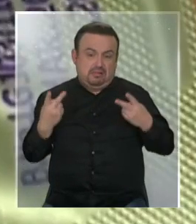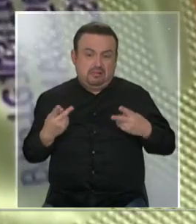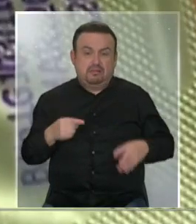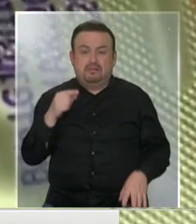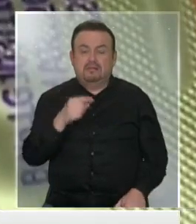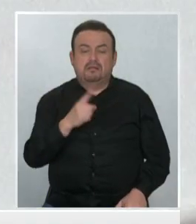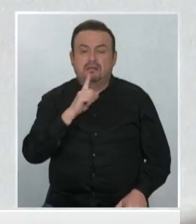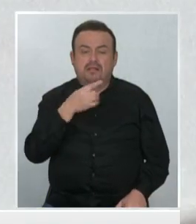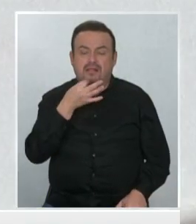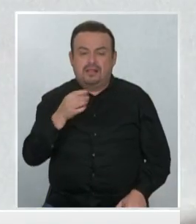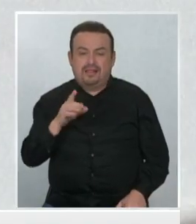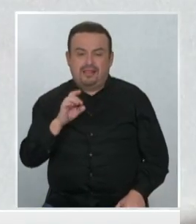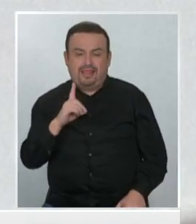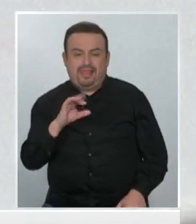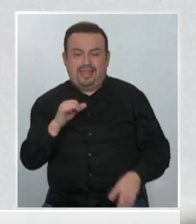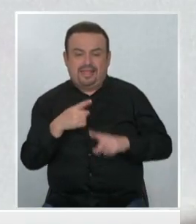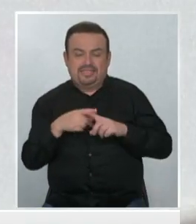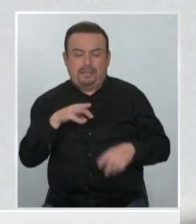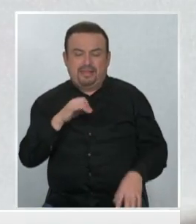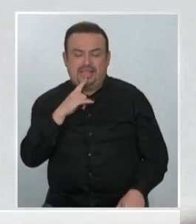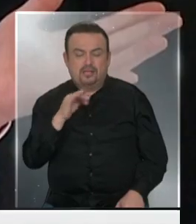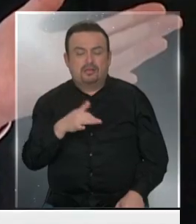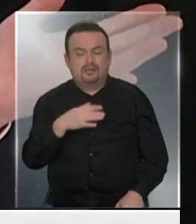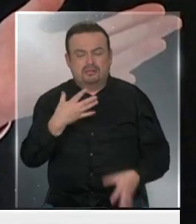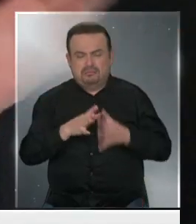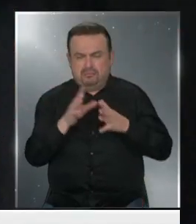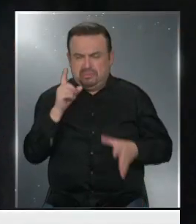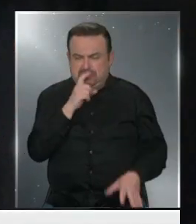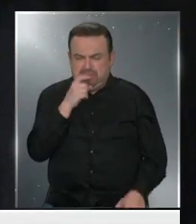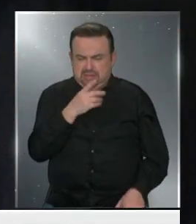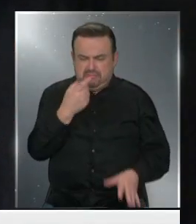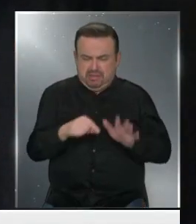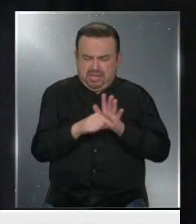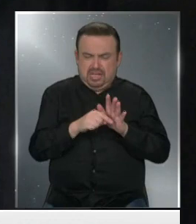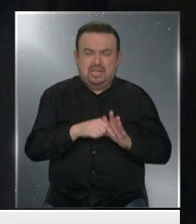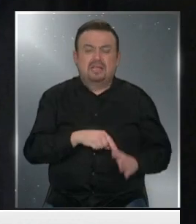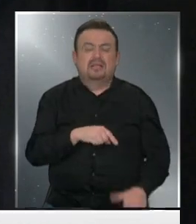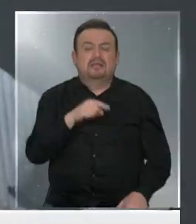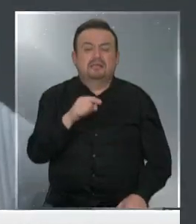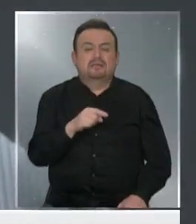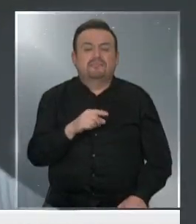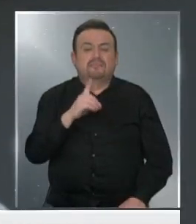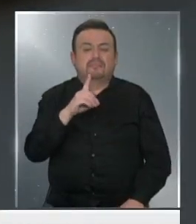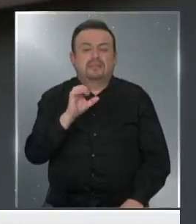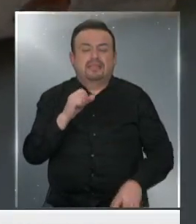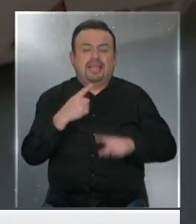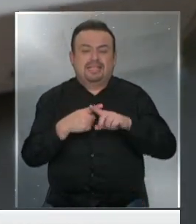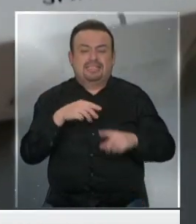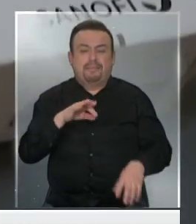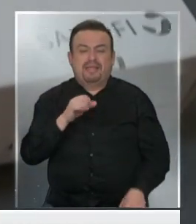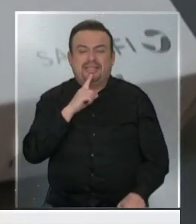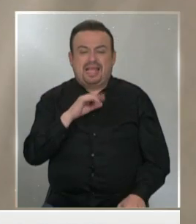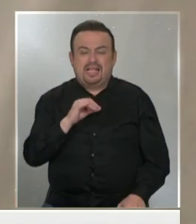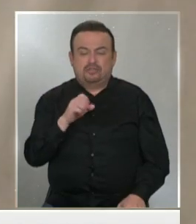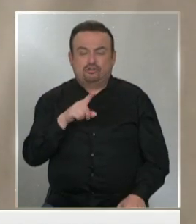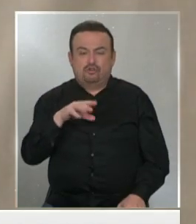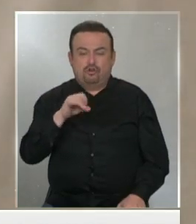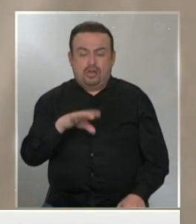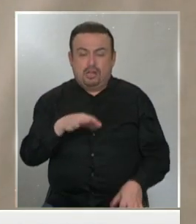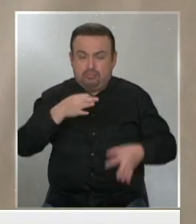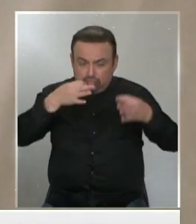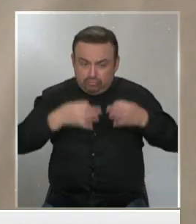No se refiere a la dexametasona, sino a la polémica hidroxicloroquina, un medicamento contra la malaria cuya efectividad no ha sido